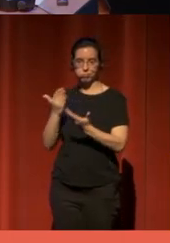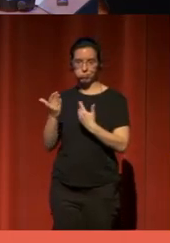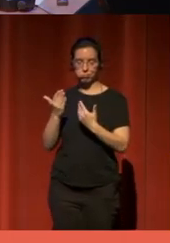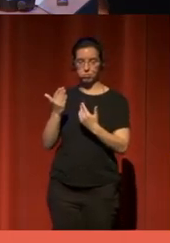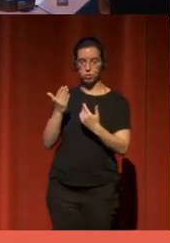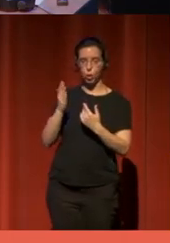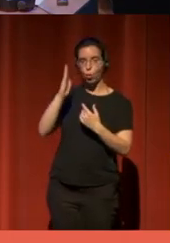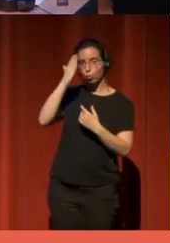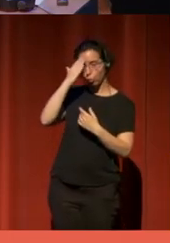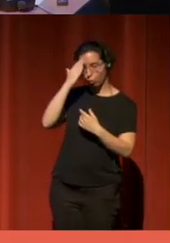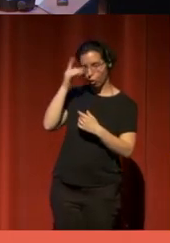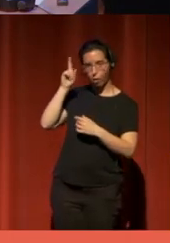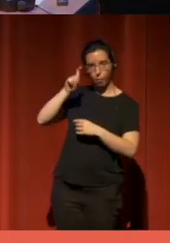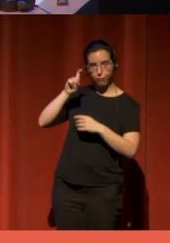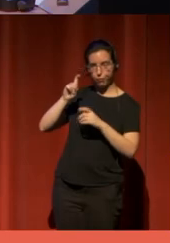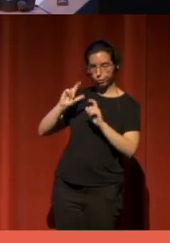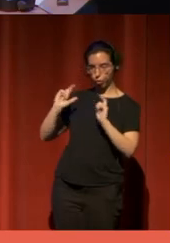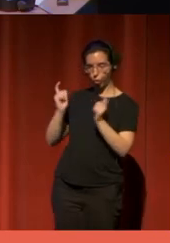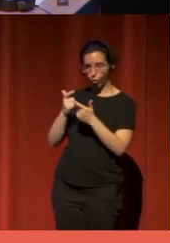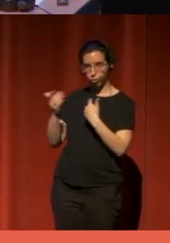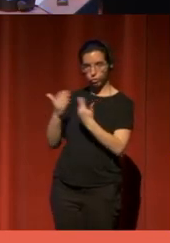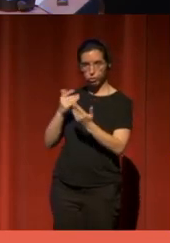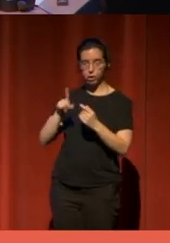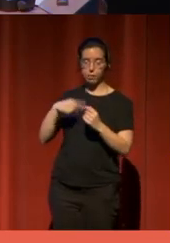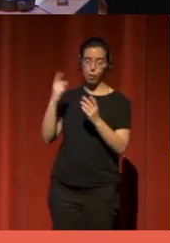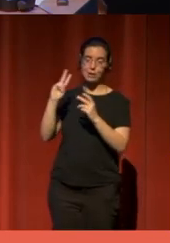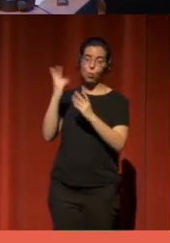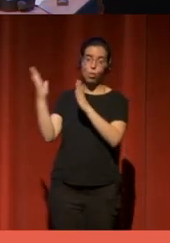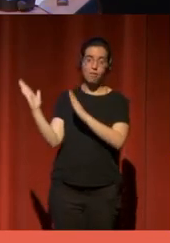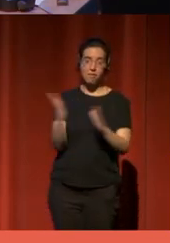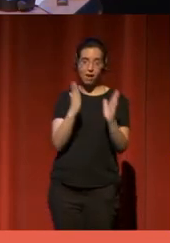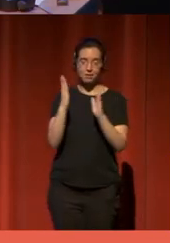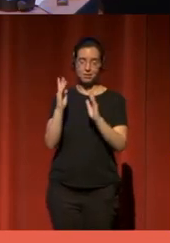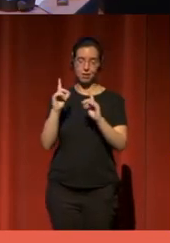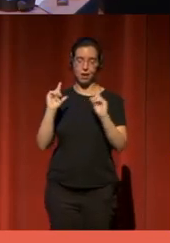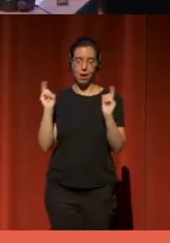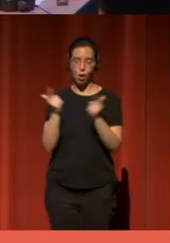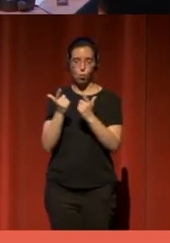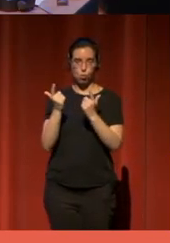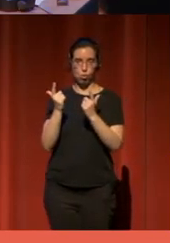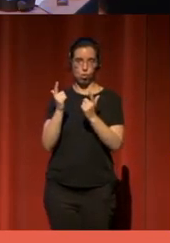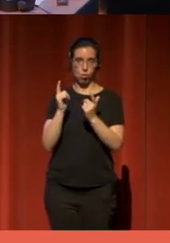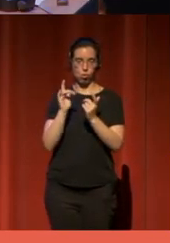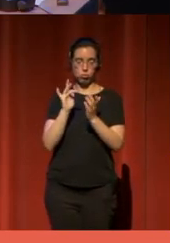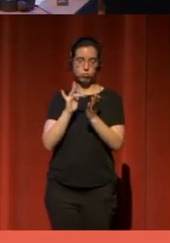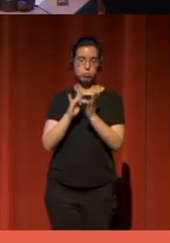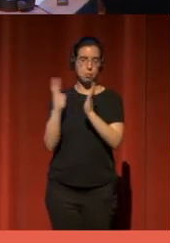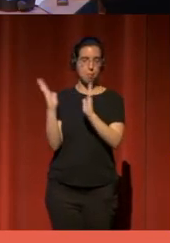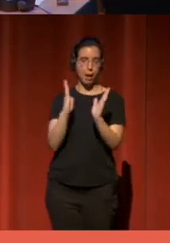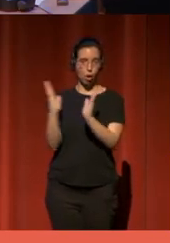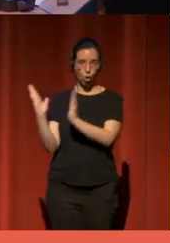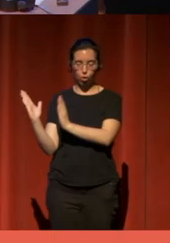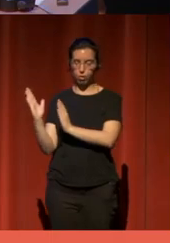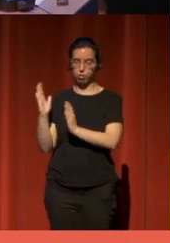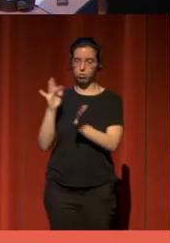con los profesores y en la segunda fase, reuniones periódicas con la gente que está realizando la segunda fase. Hay